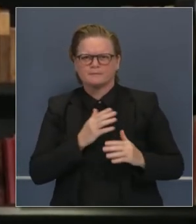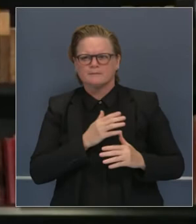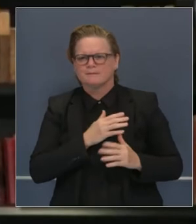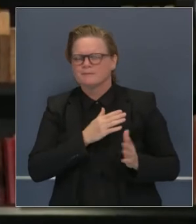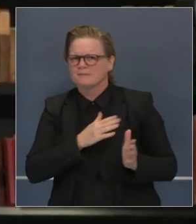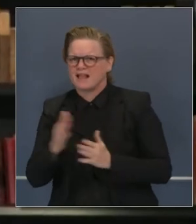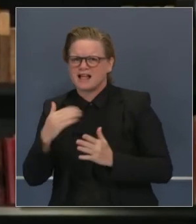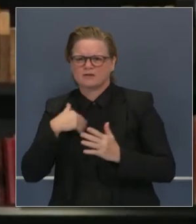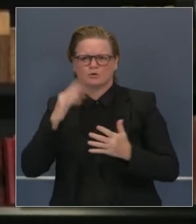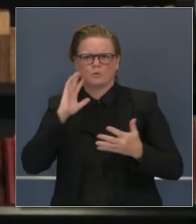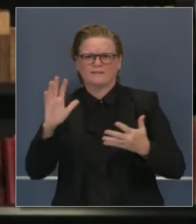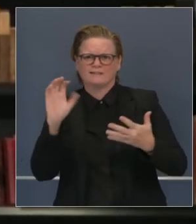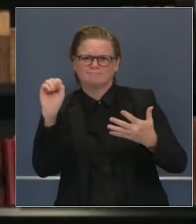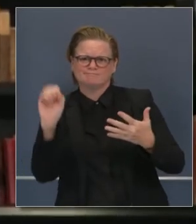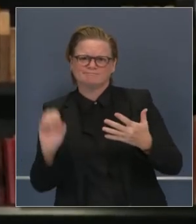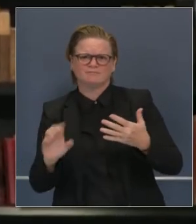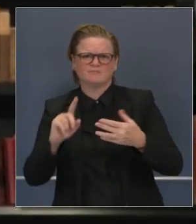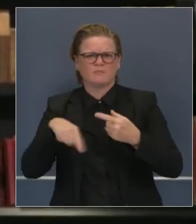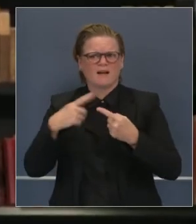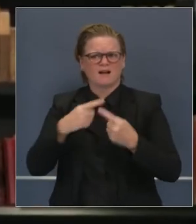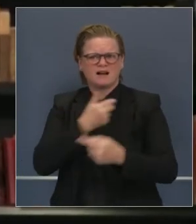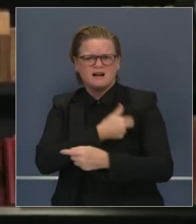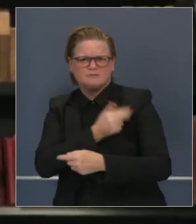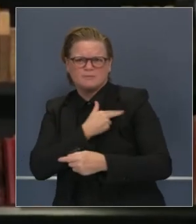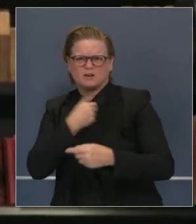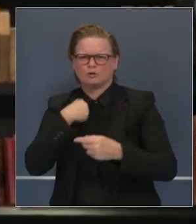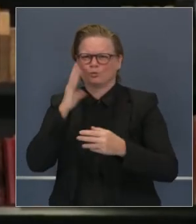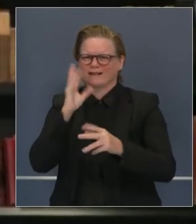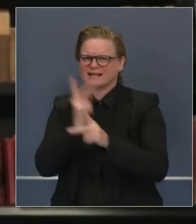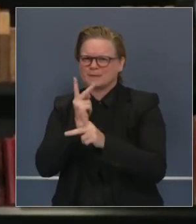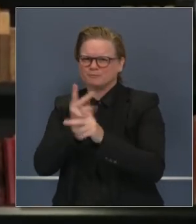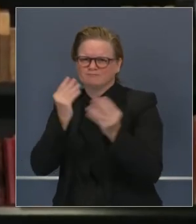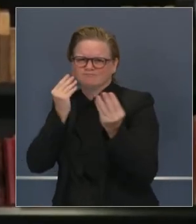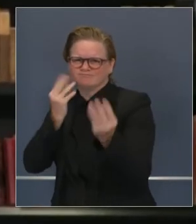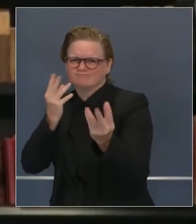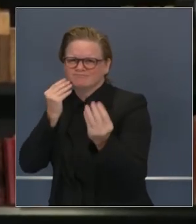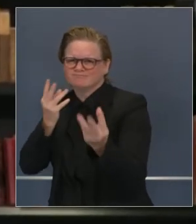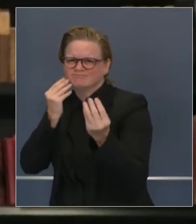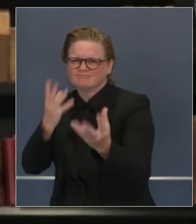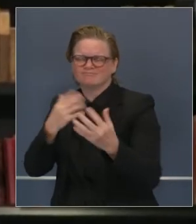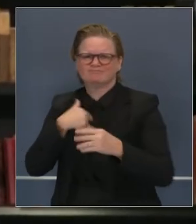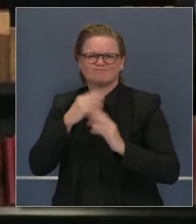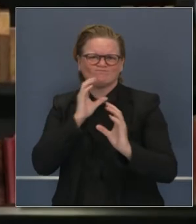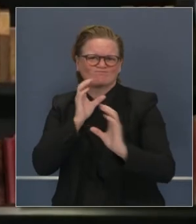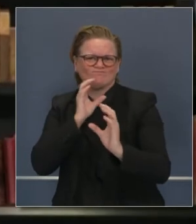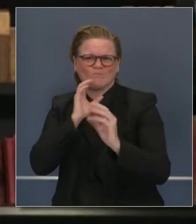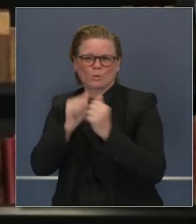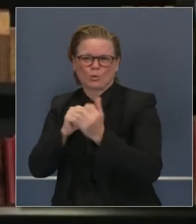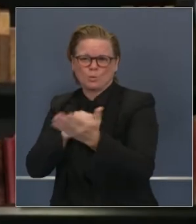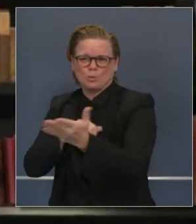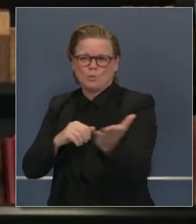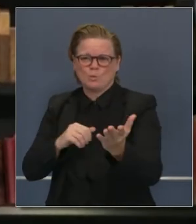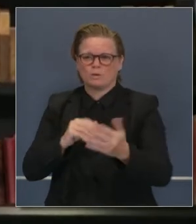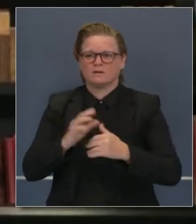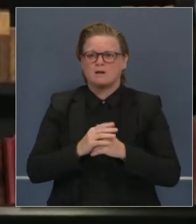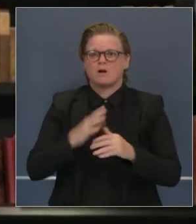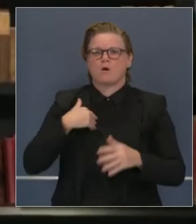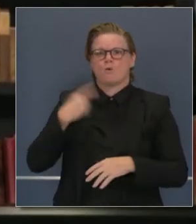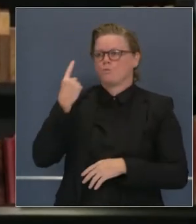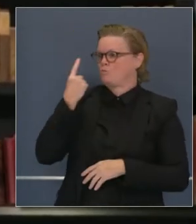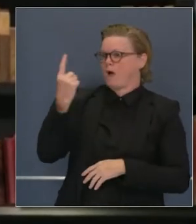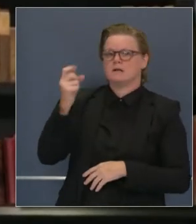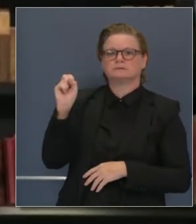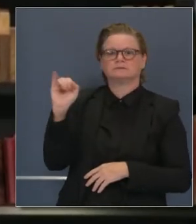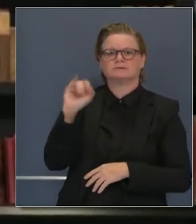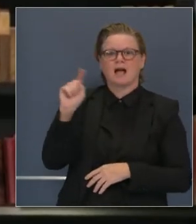partes móviles sobre cualquier movimiento subsiguiente por el Estado. No se puede hacer una cosa